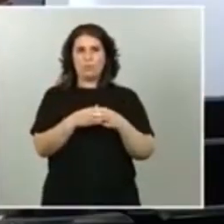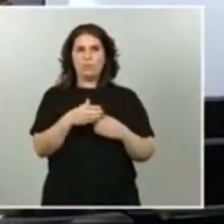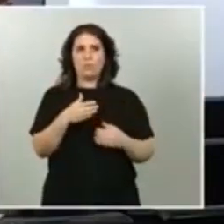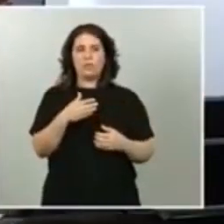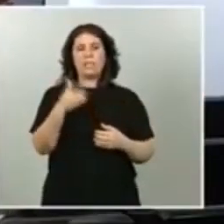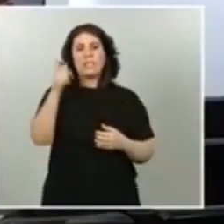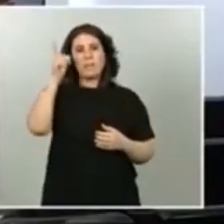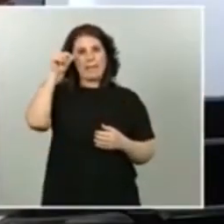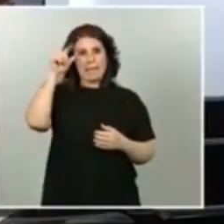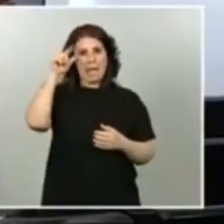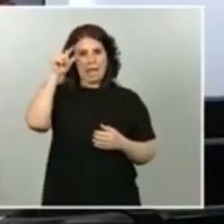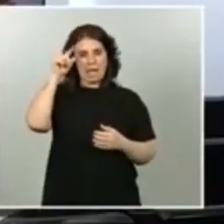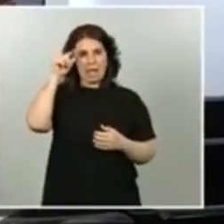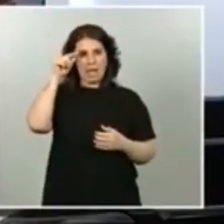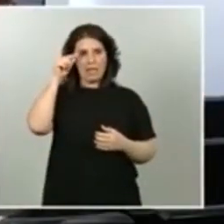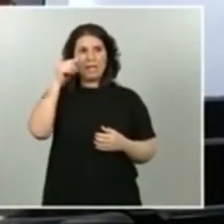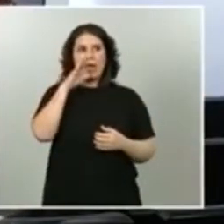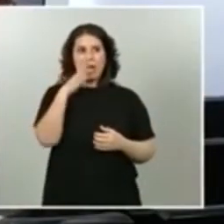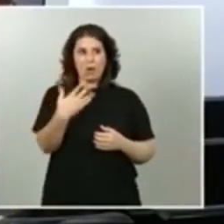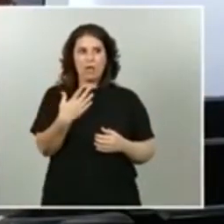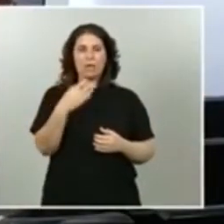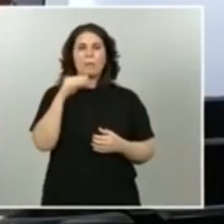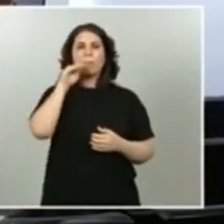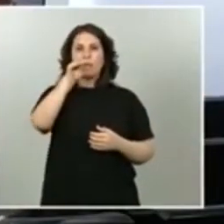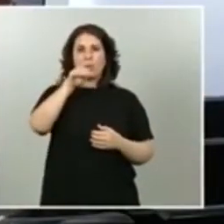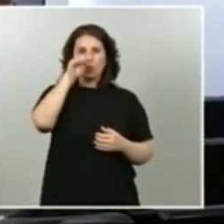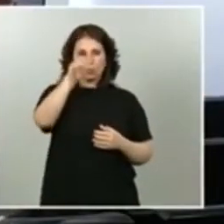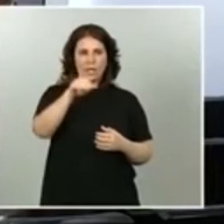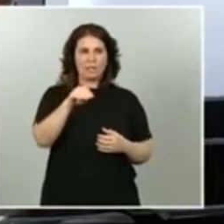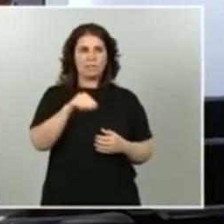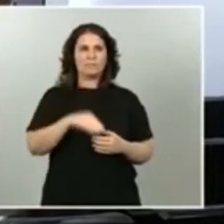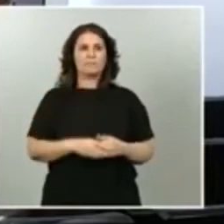la palabra y pregunta Alicia Martínez adelante